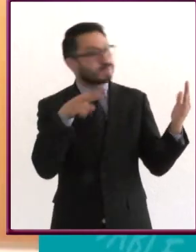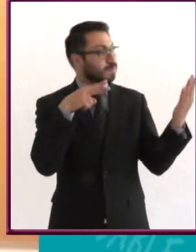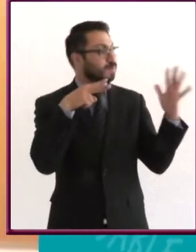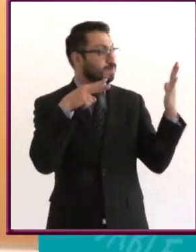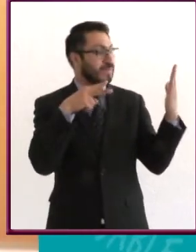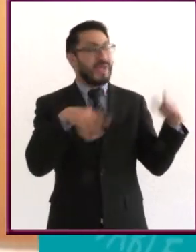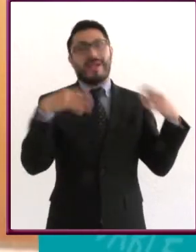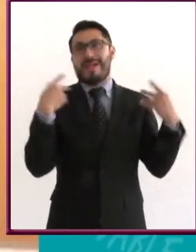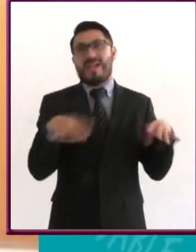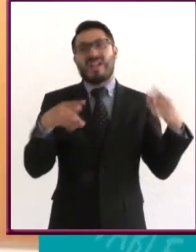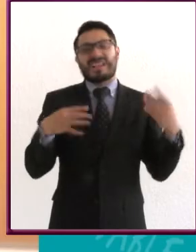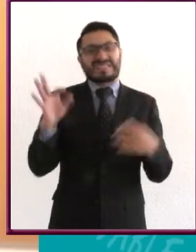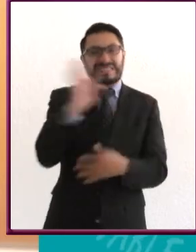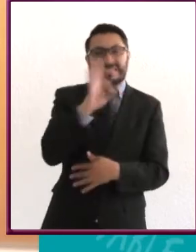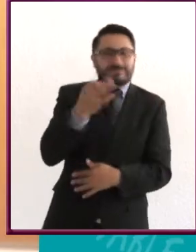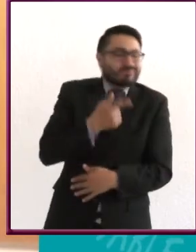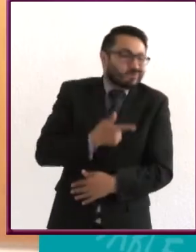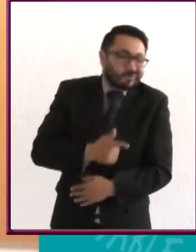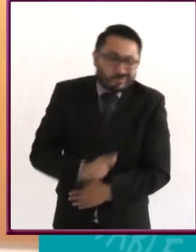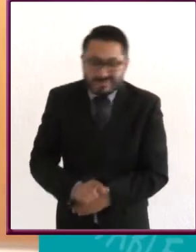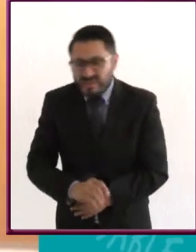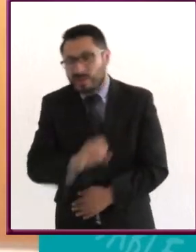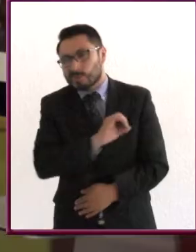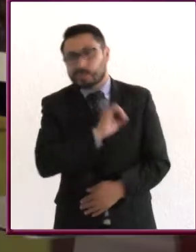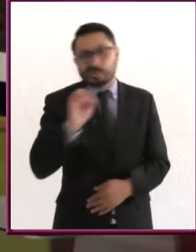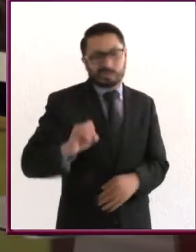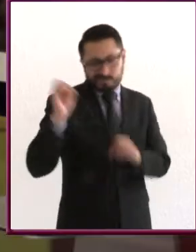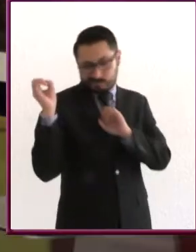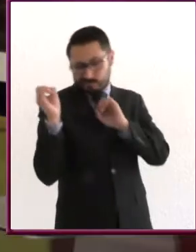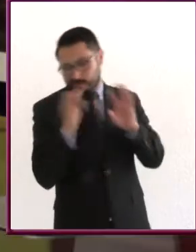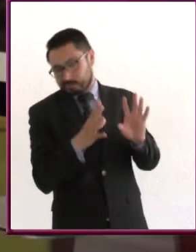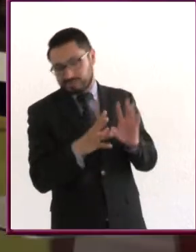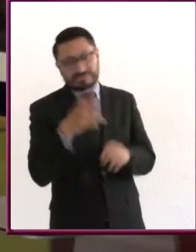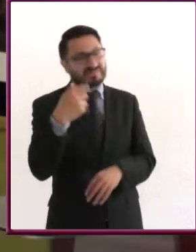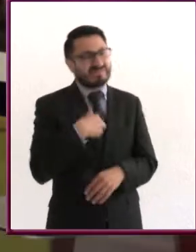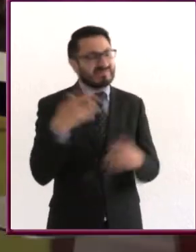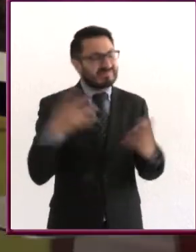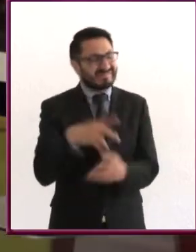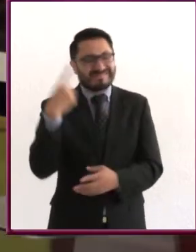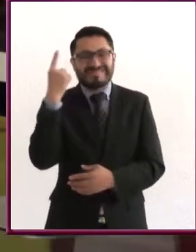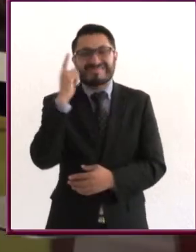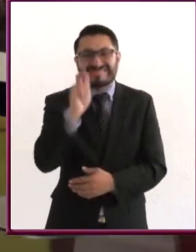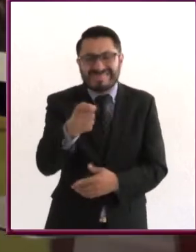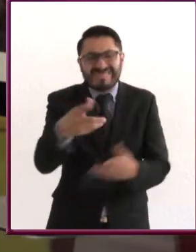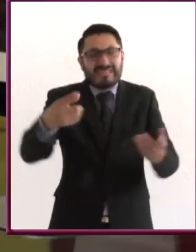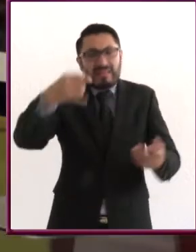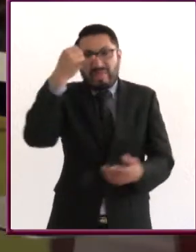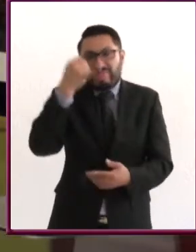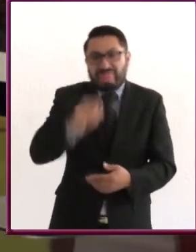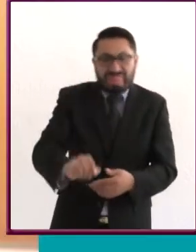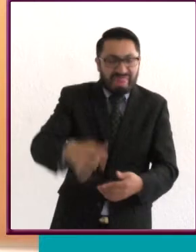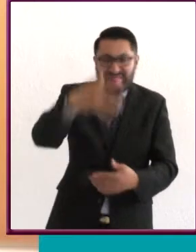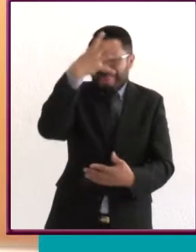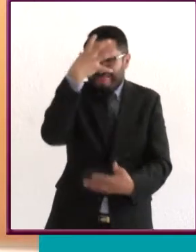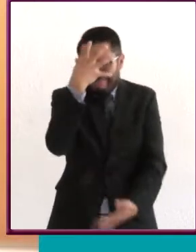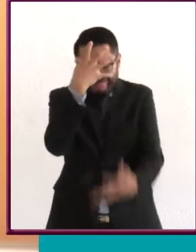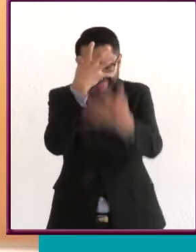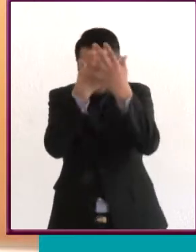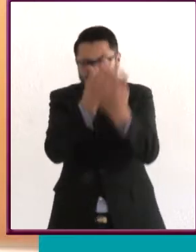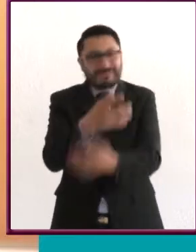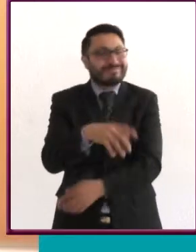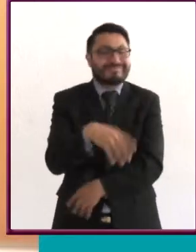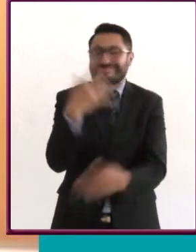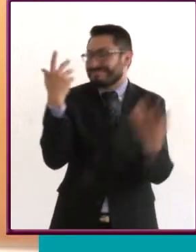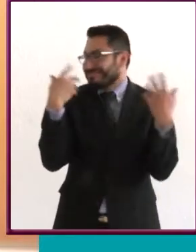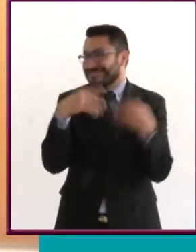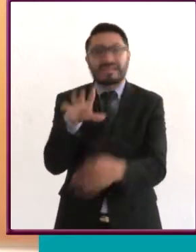se van a sentir incómodos, lo van a odiar, van a decir, ¿qué estoy haciendo? Esto es absurdo, me da vergüenza, no es posible.